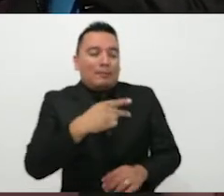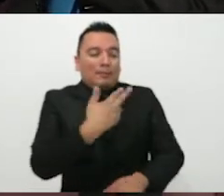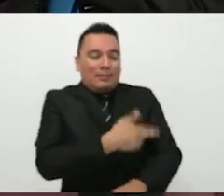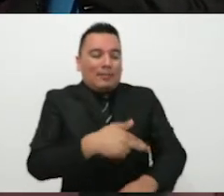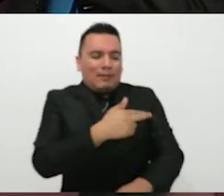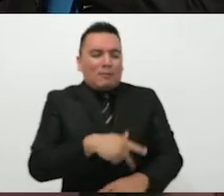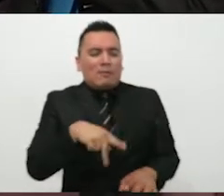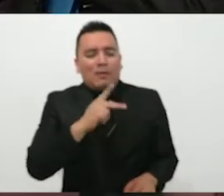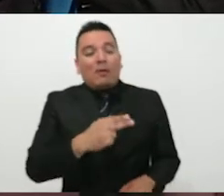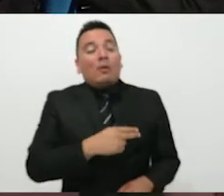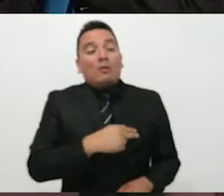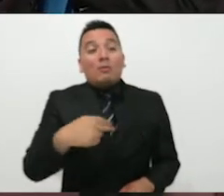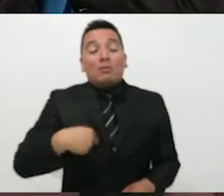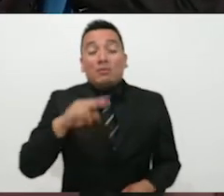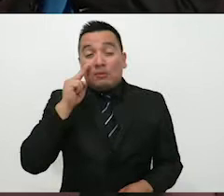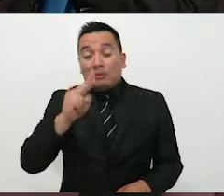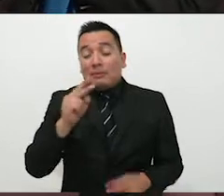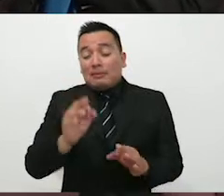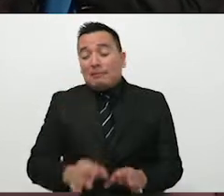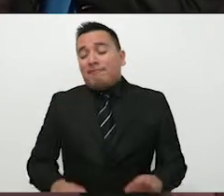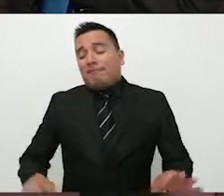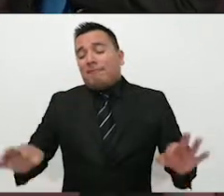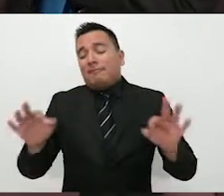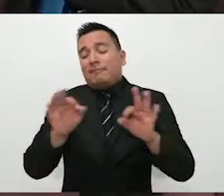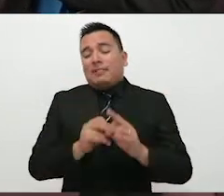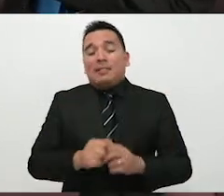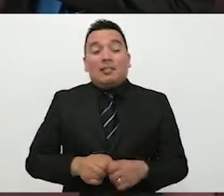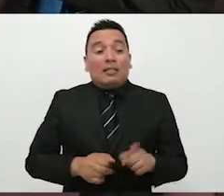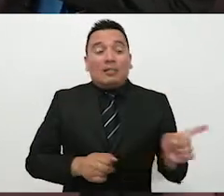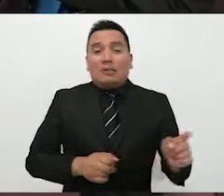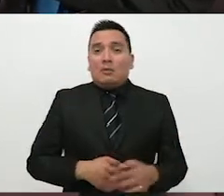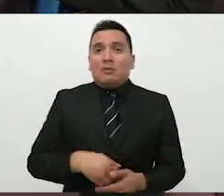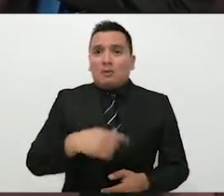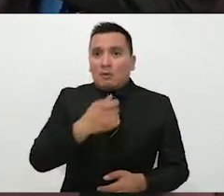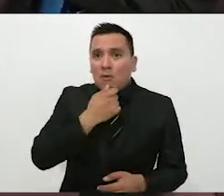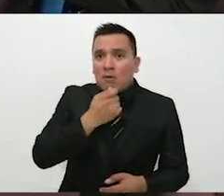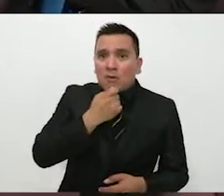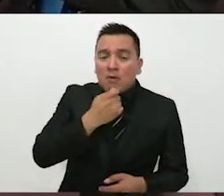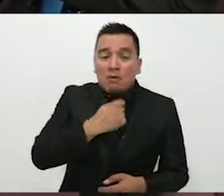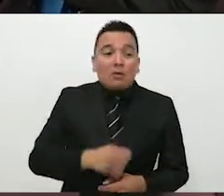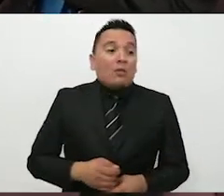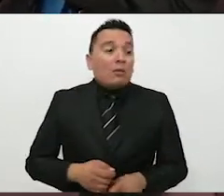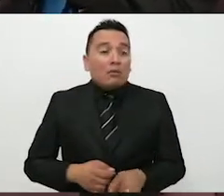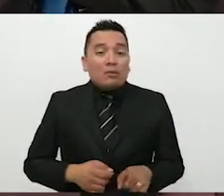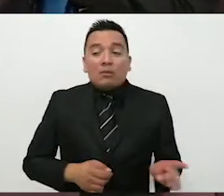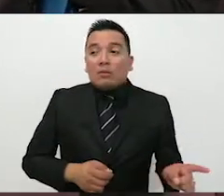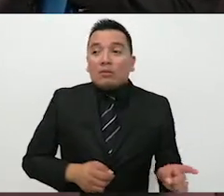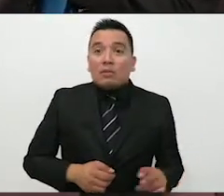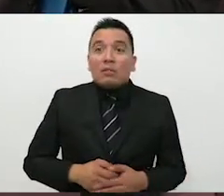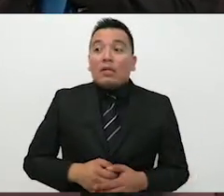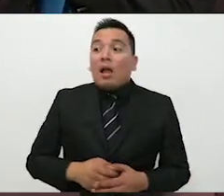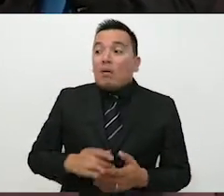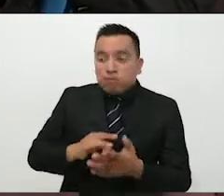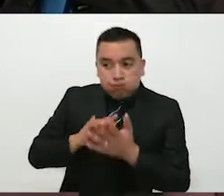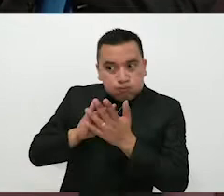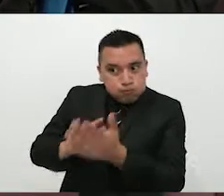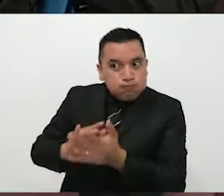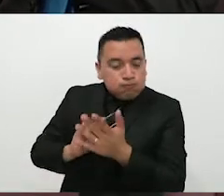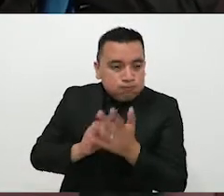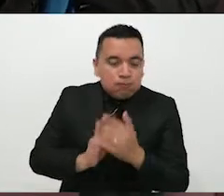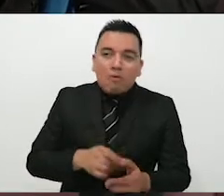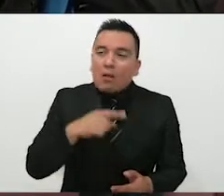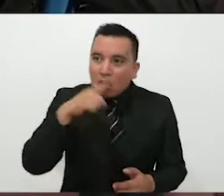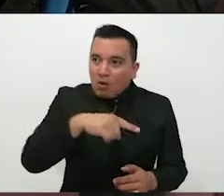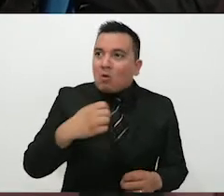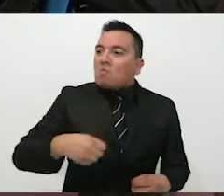este tipo de eventos hemos visto que son críticos y que son certeros niños y niñas jóvenes y que las opiniones que dan por